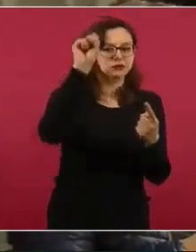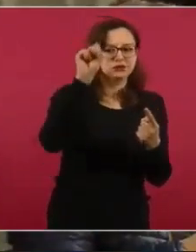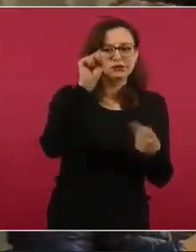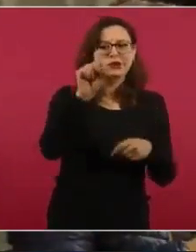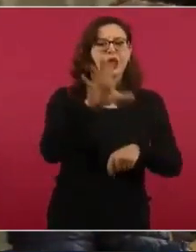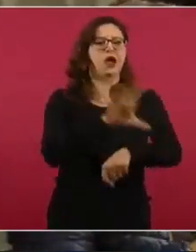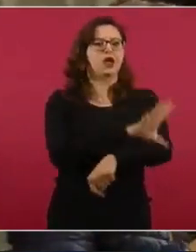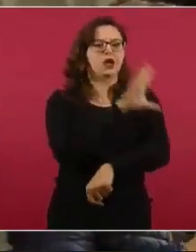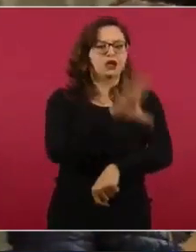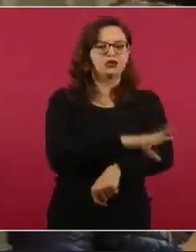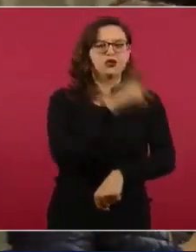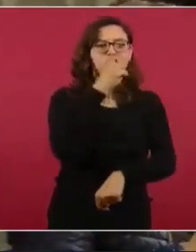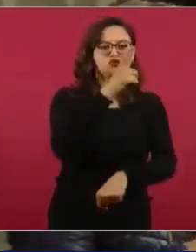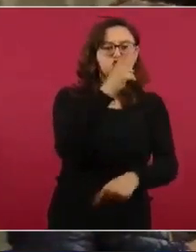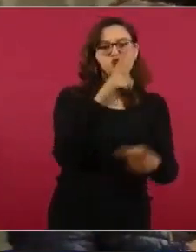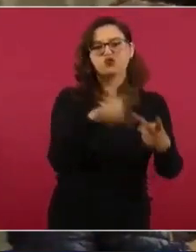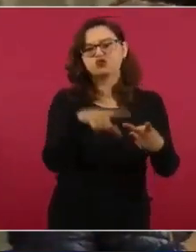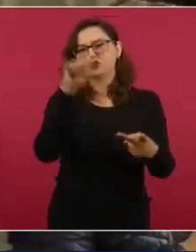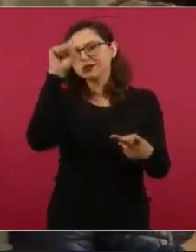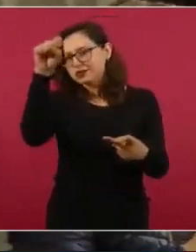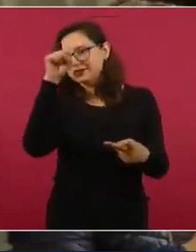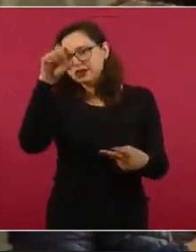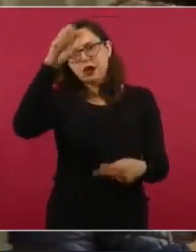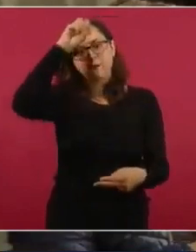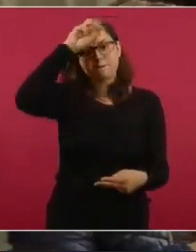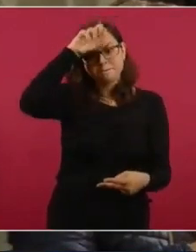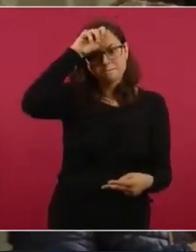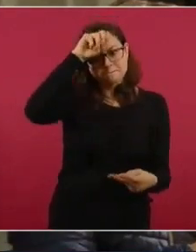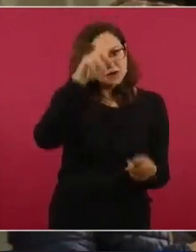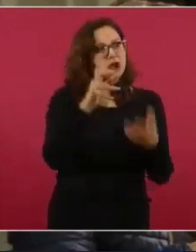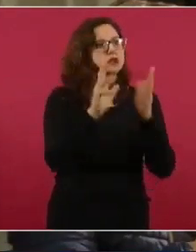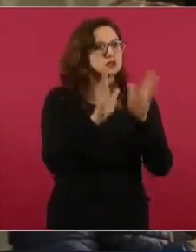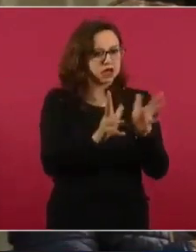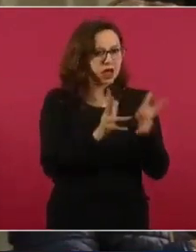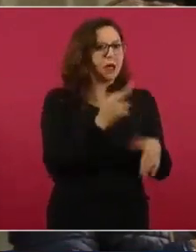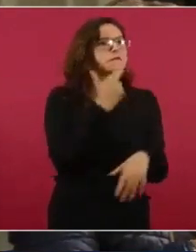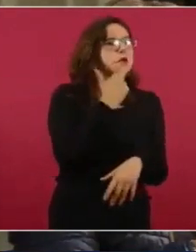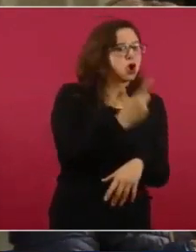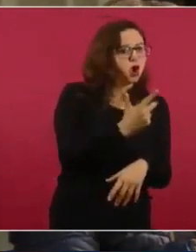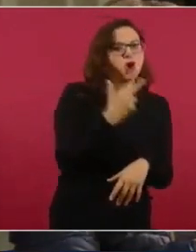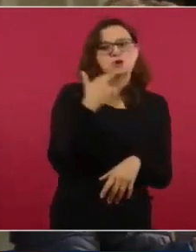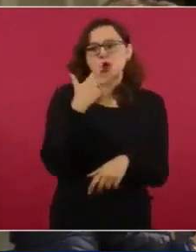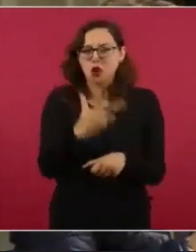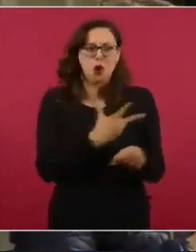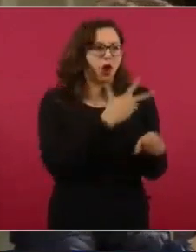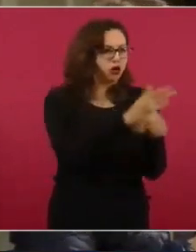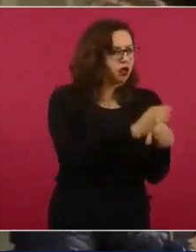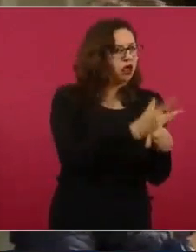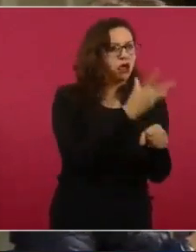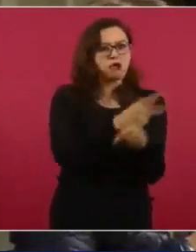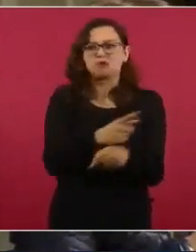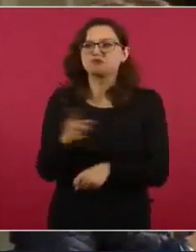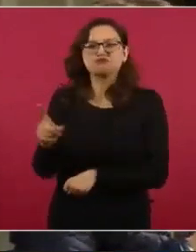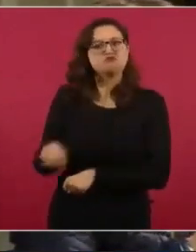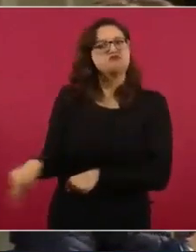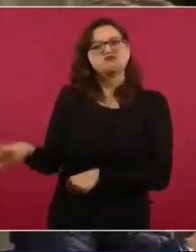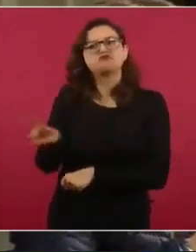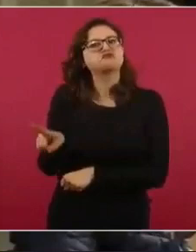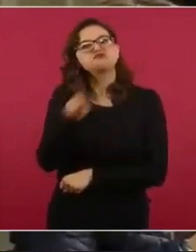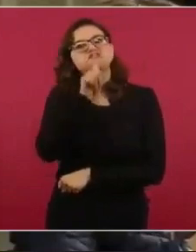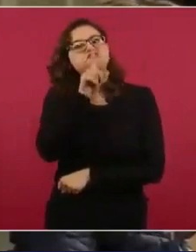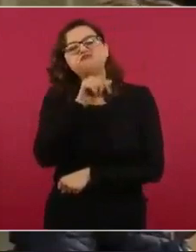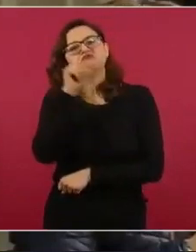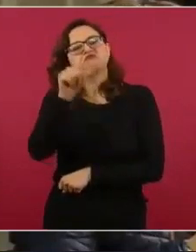mientras ellos continúan a la espera de que el gobierno federal pueda apoyarles, pueda ayudarles y de esta manera ellos puedan también